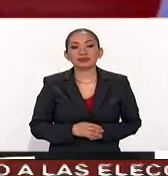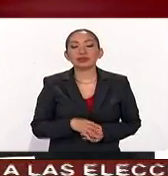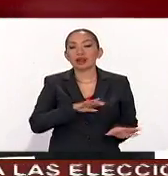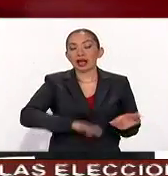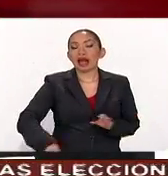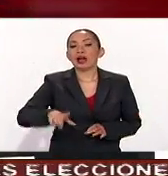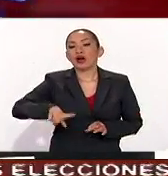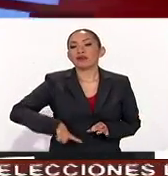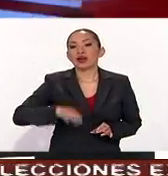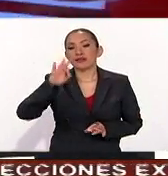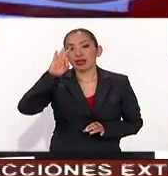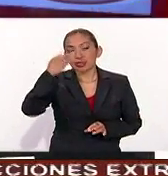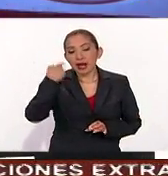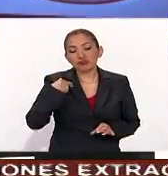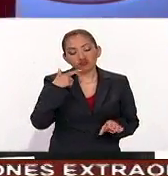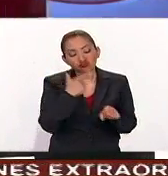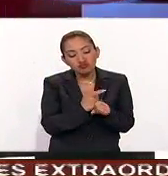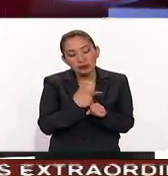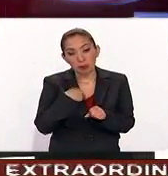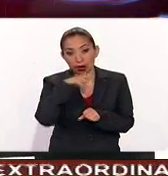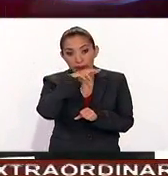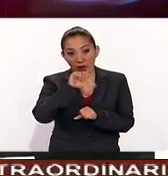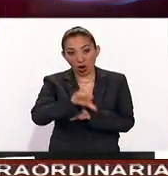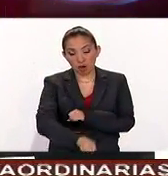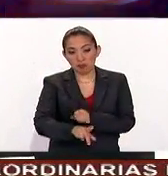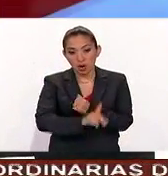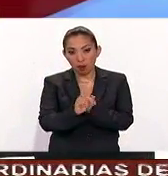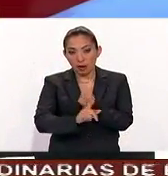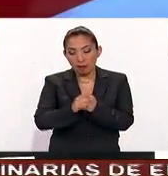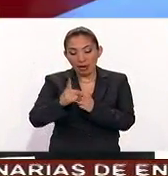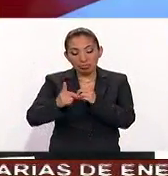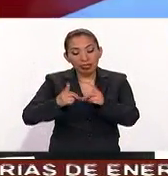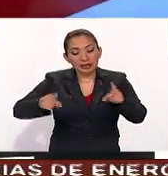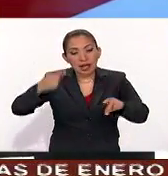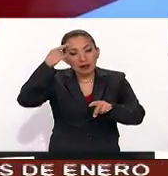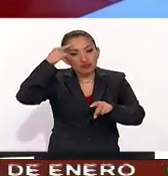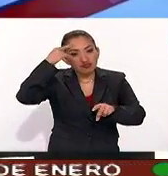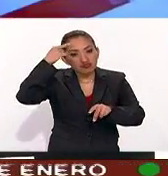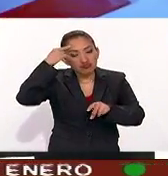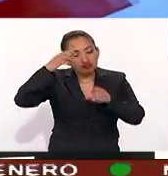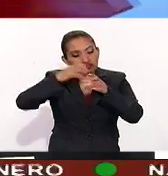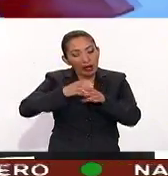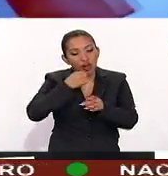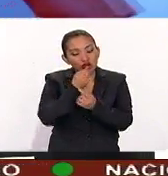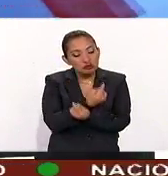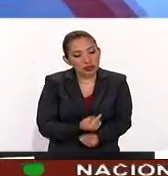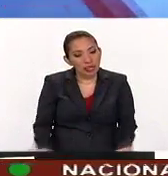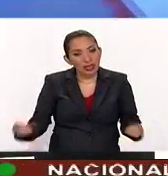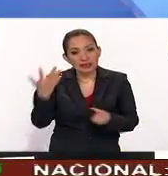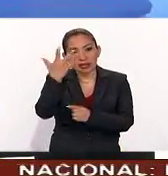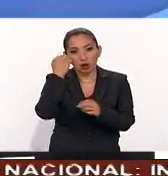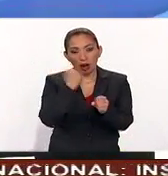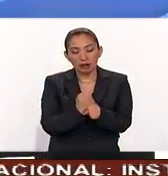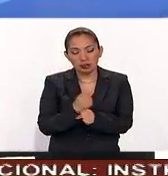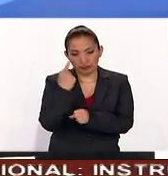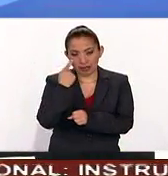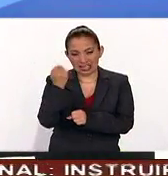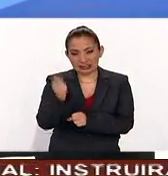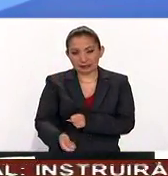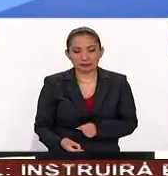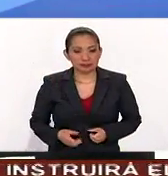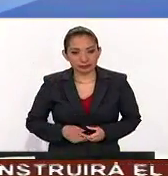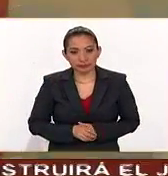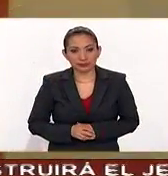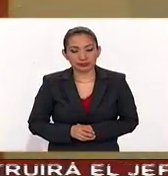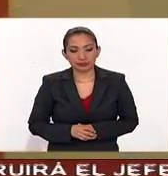El gobierno federal trabaja para detectar de manera oportuna problemas en el desarrollo neurológico en los menores de cinco años. Ve usted de qué se